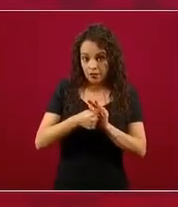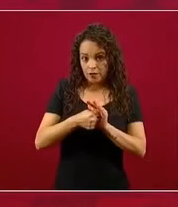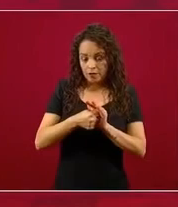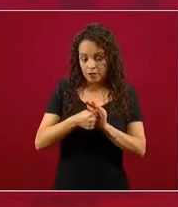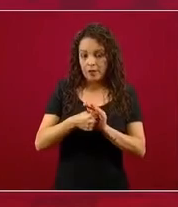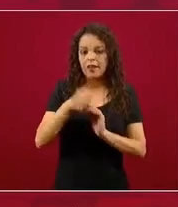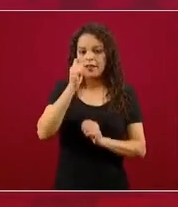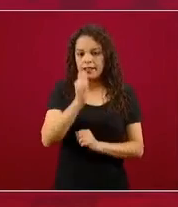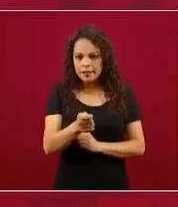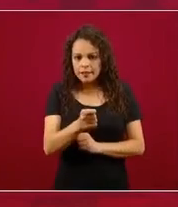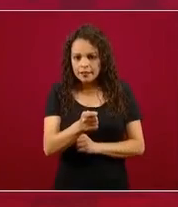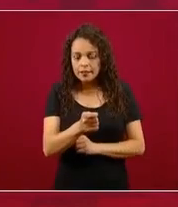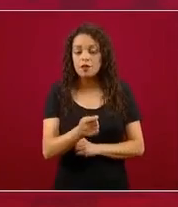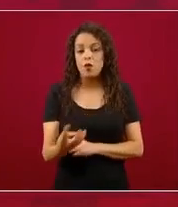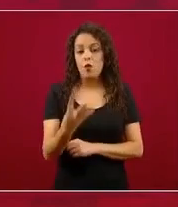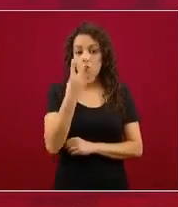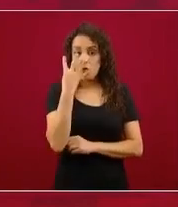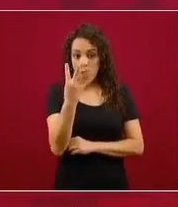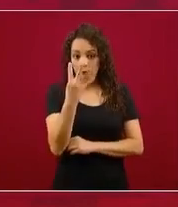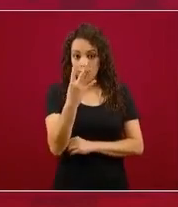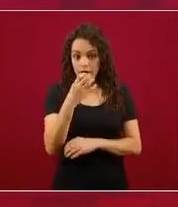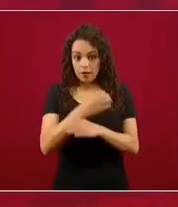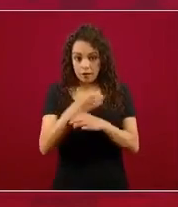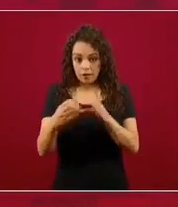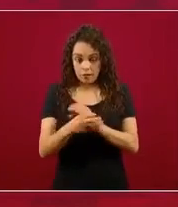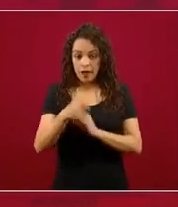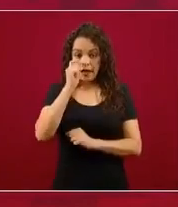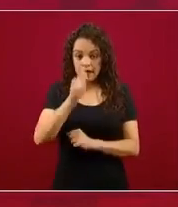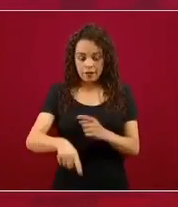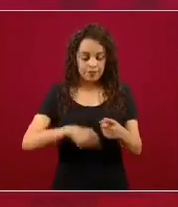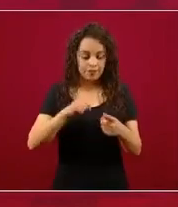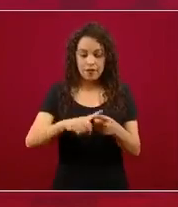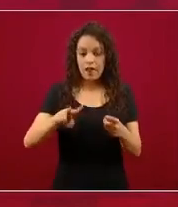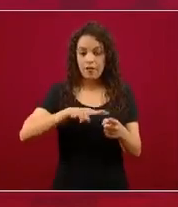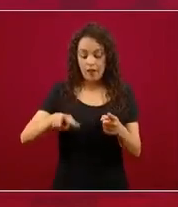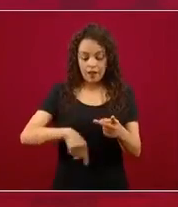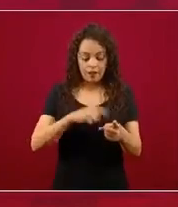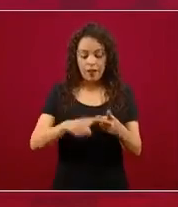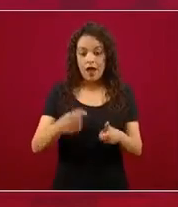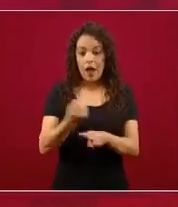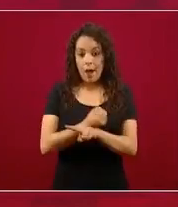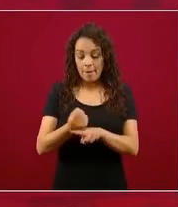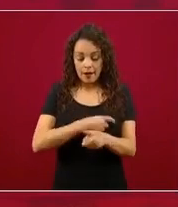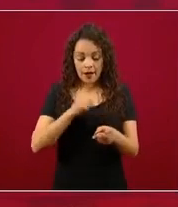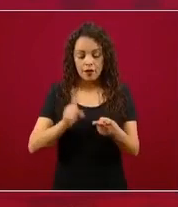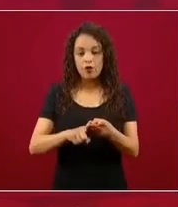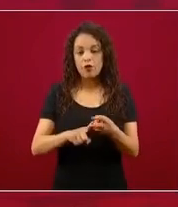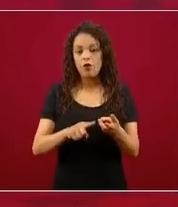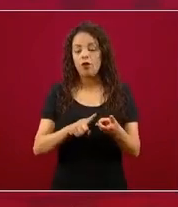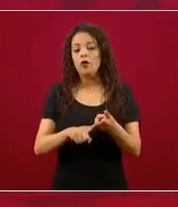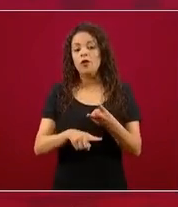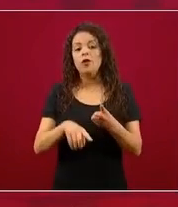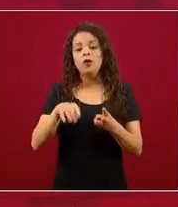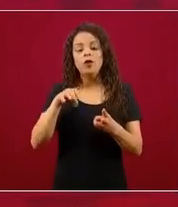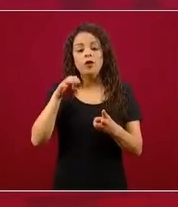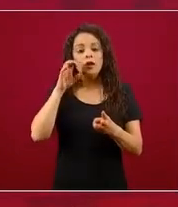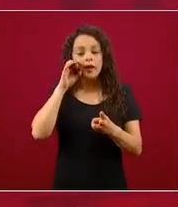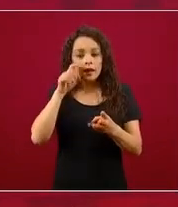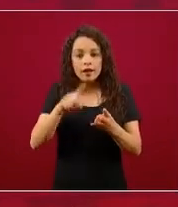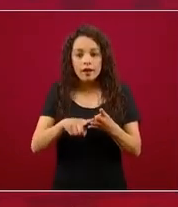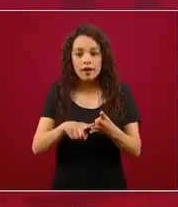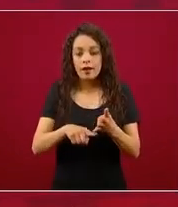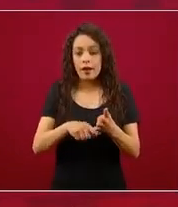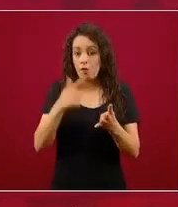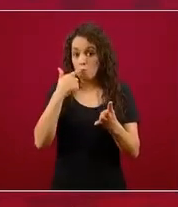indicadores, que pueden ser verde, amarillo, naranja o rojo, si alguno de ellos era rojo,